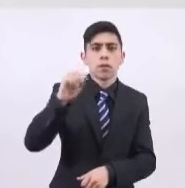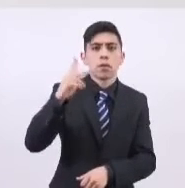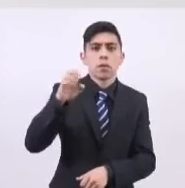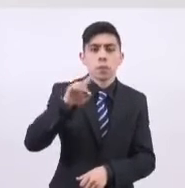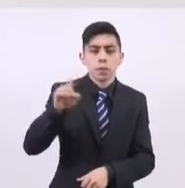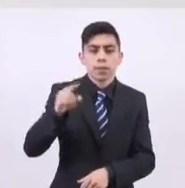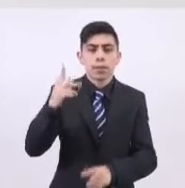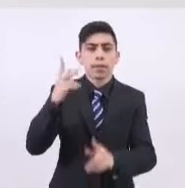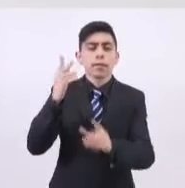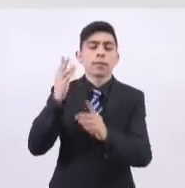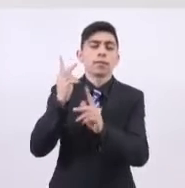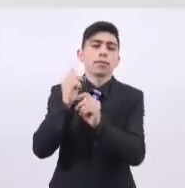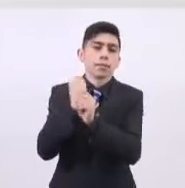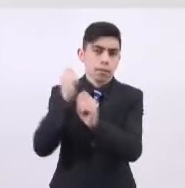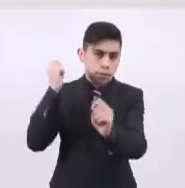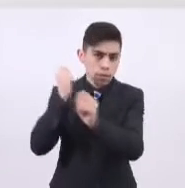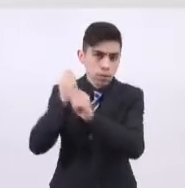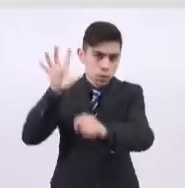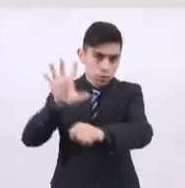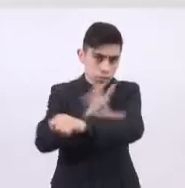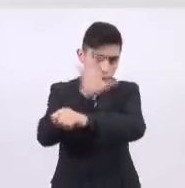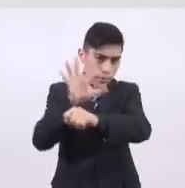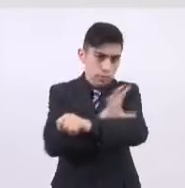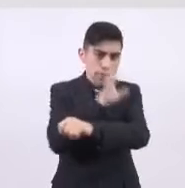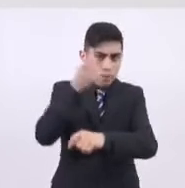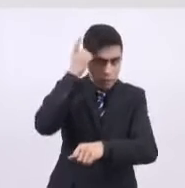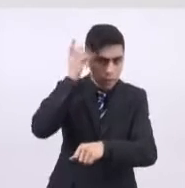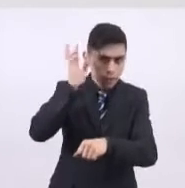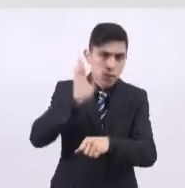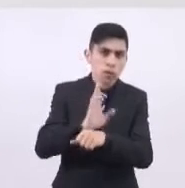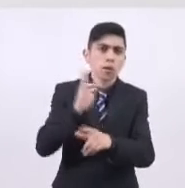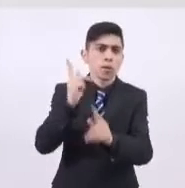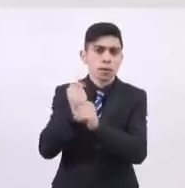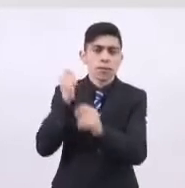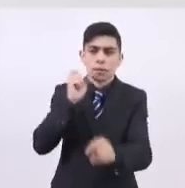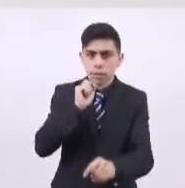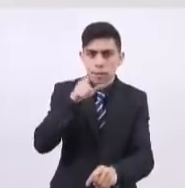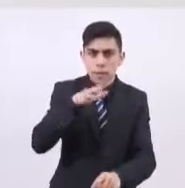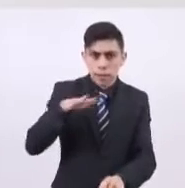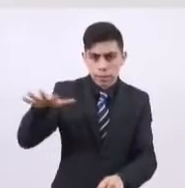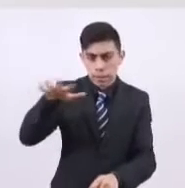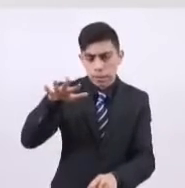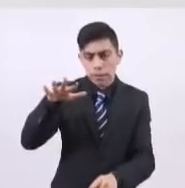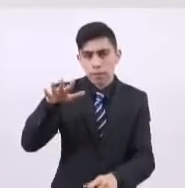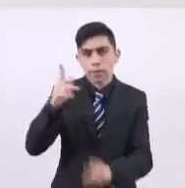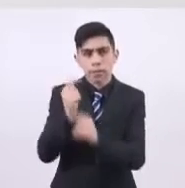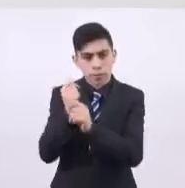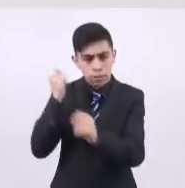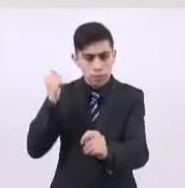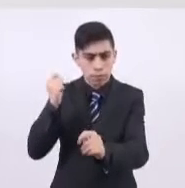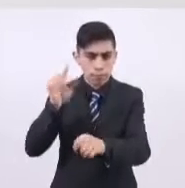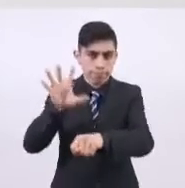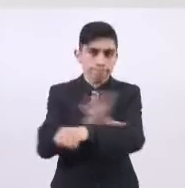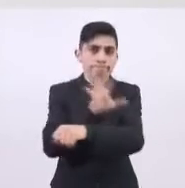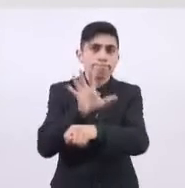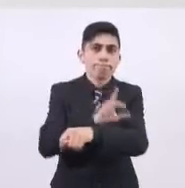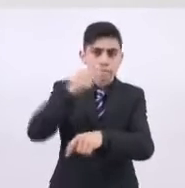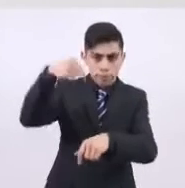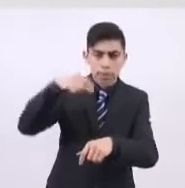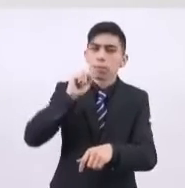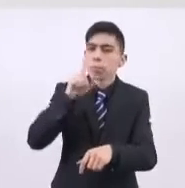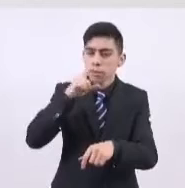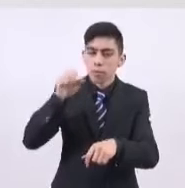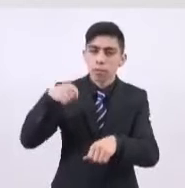hasta este momento director de transportación y encargado del despacho de transportes eléctricos. Esta misma semana